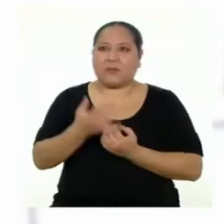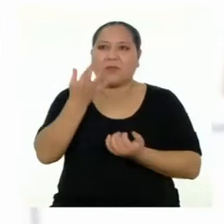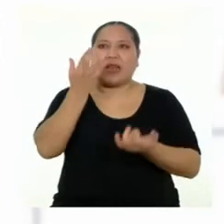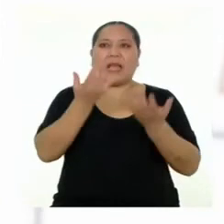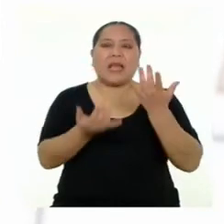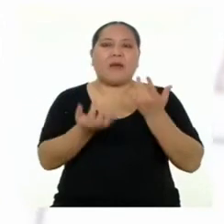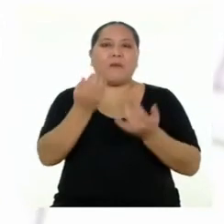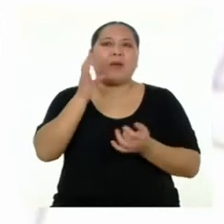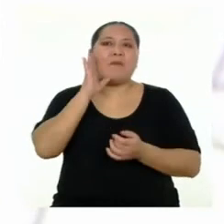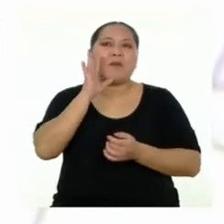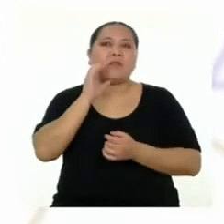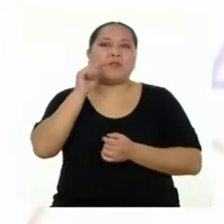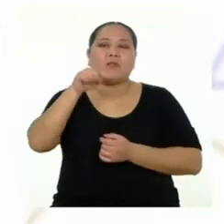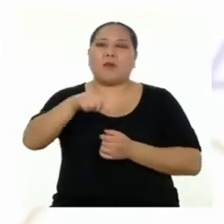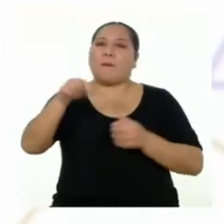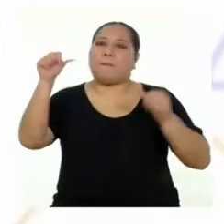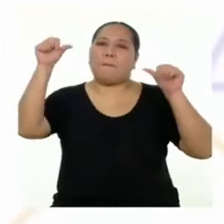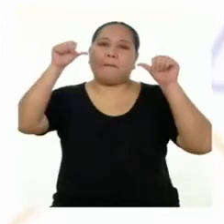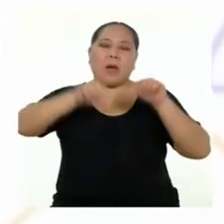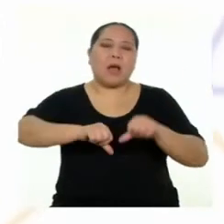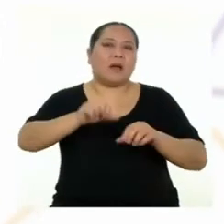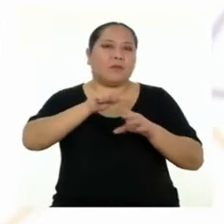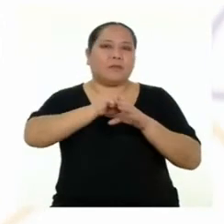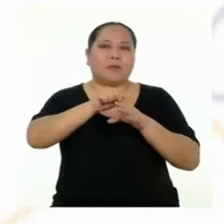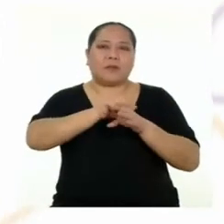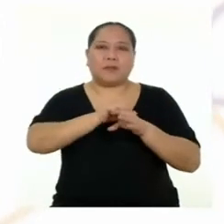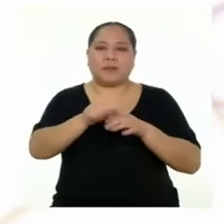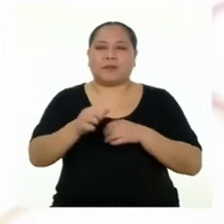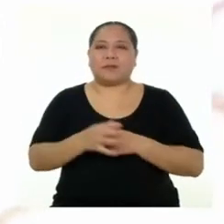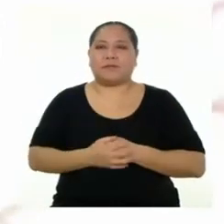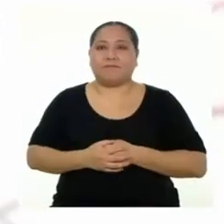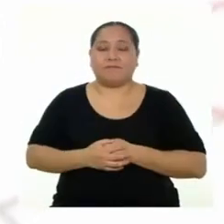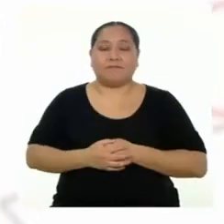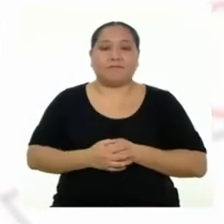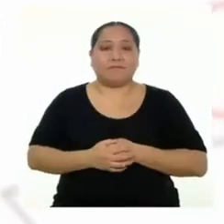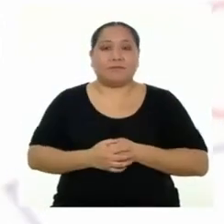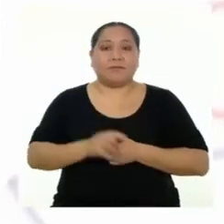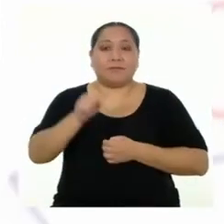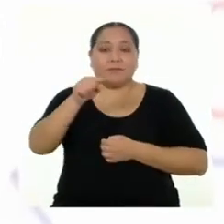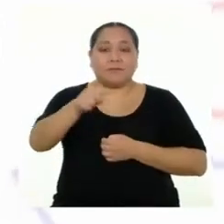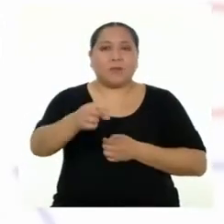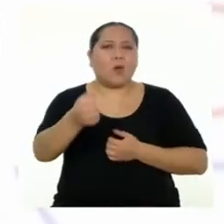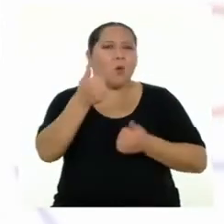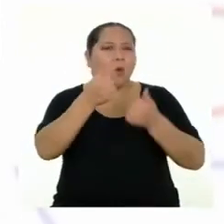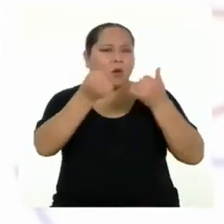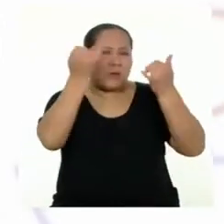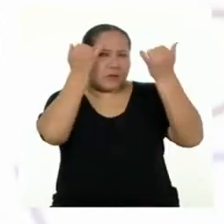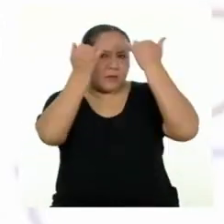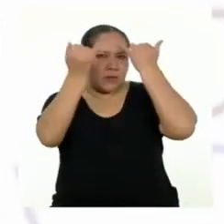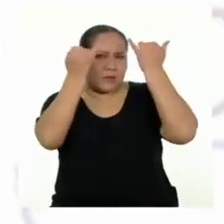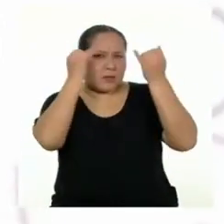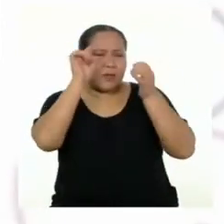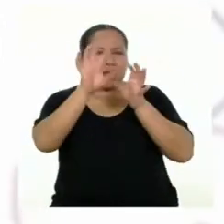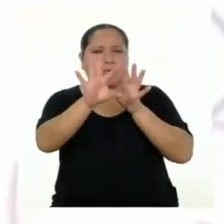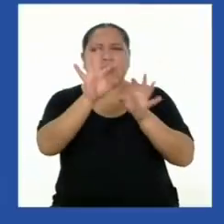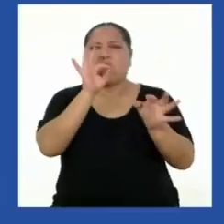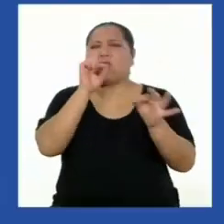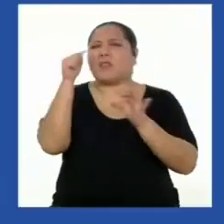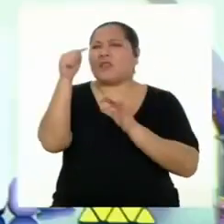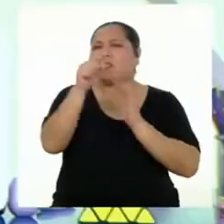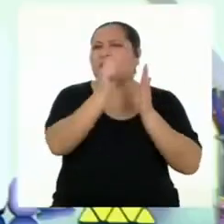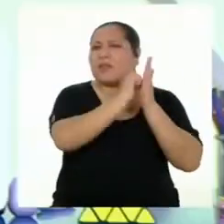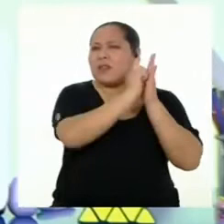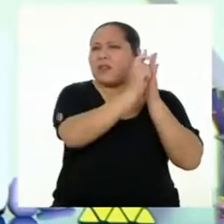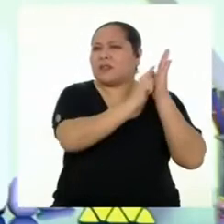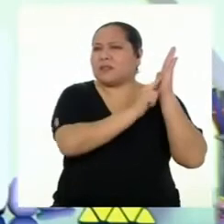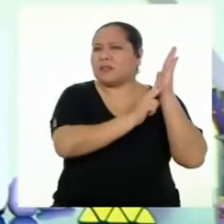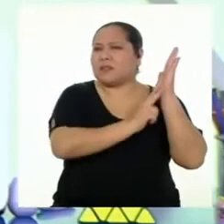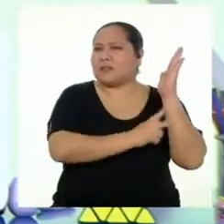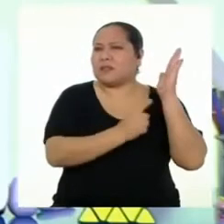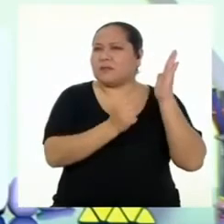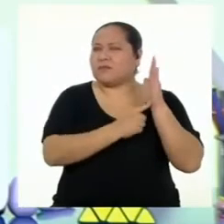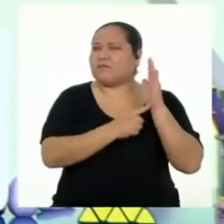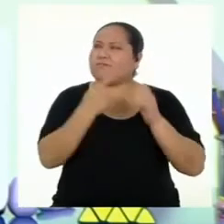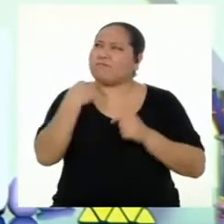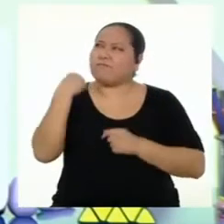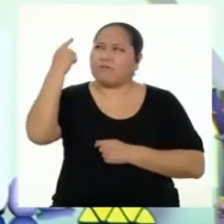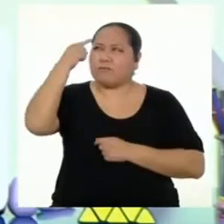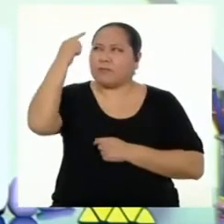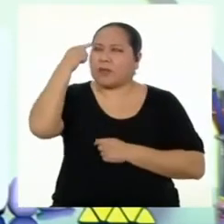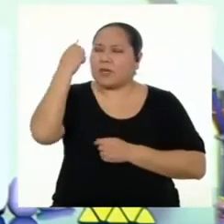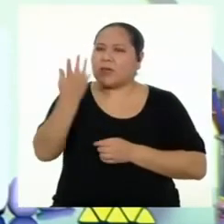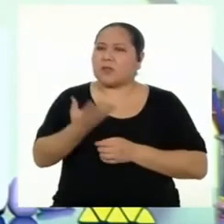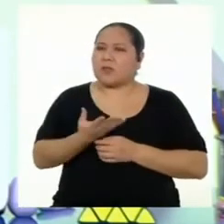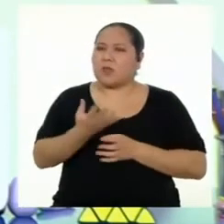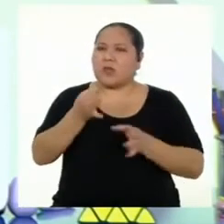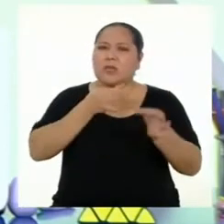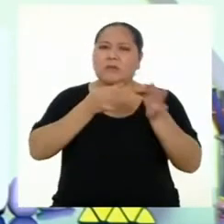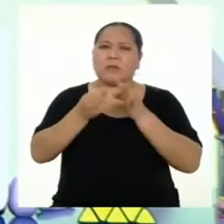Quemar basura es una mala práctica. ¡Exacto! ¿Y qué ideas crees que encontrarás en el texto? Creo que darán detalles